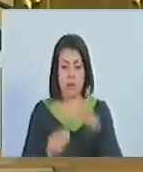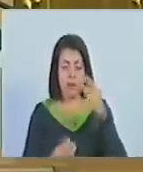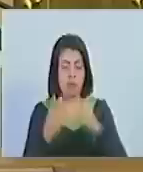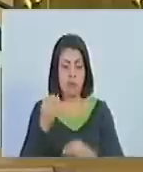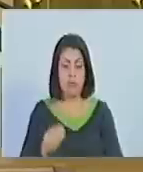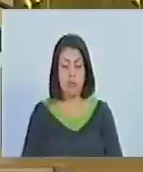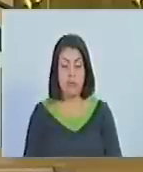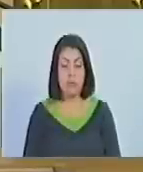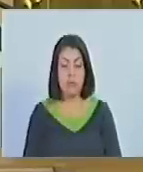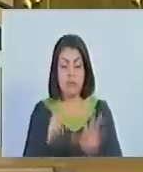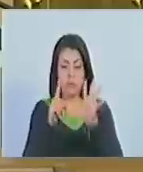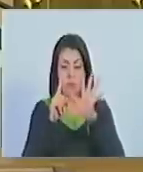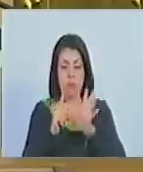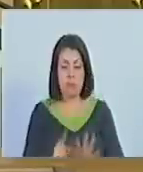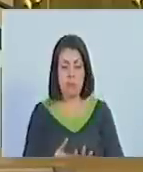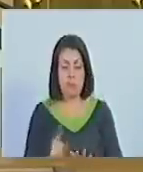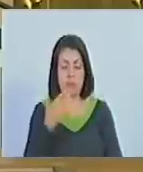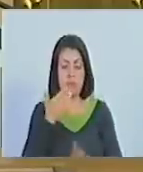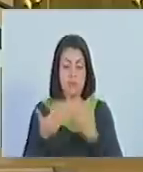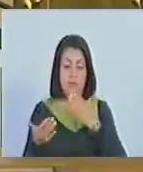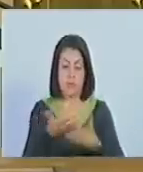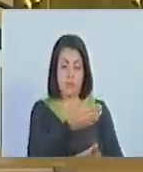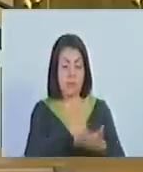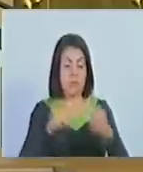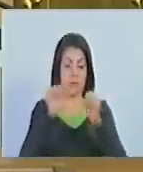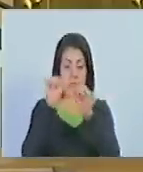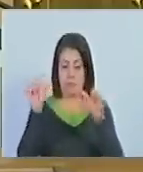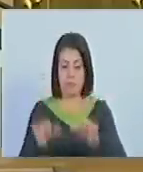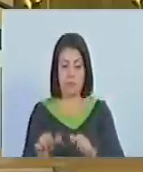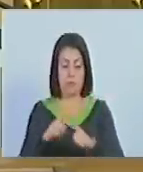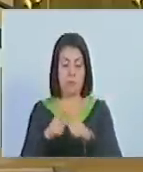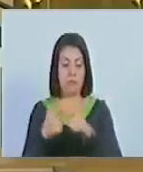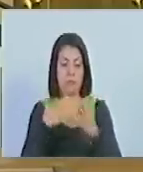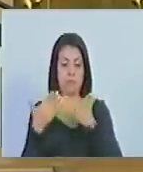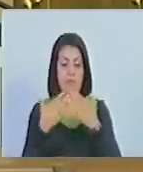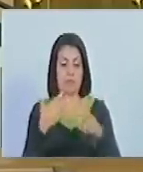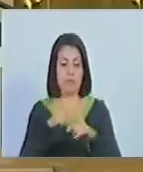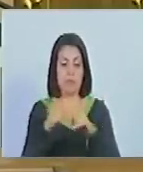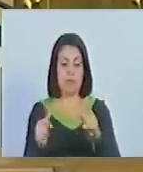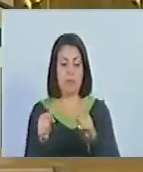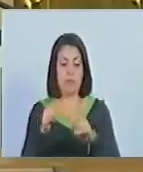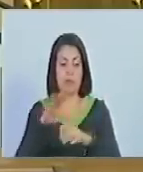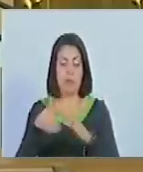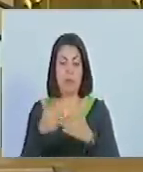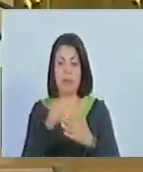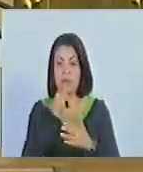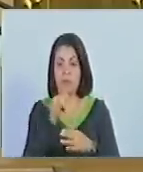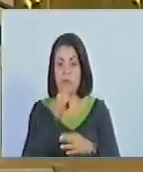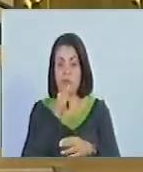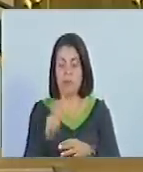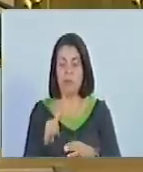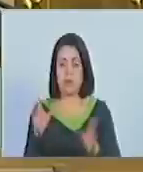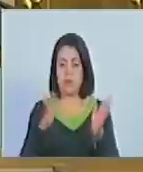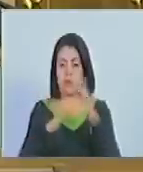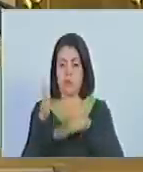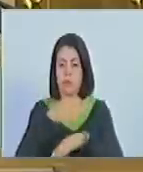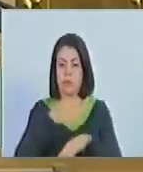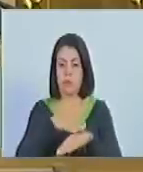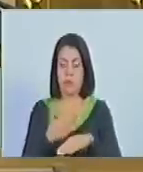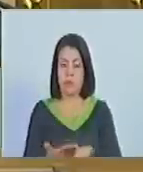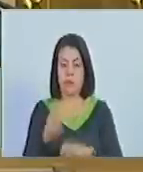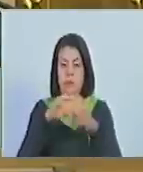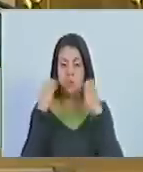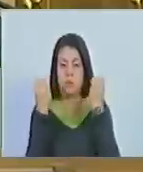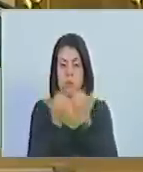comunal. Seis, recabar, sistematizar, divulgar y suministrar la información proveniente de